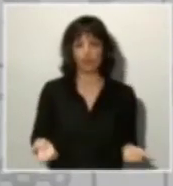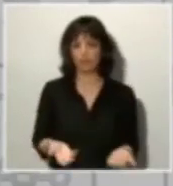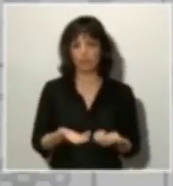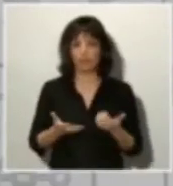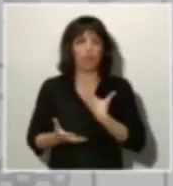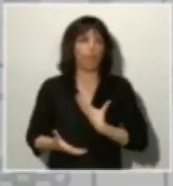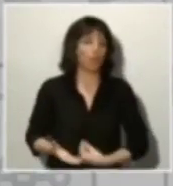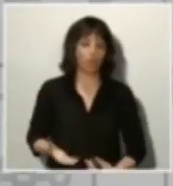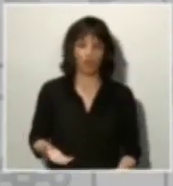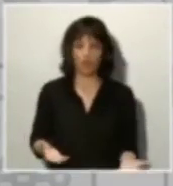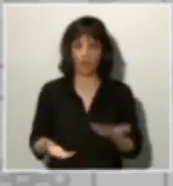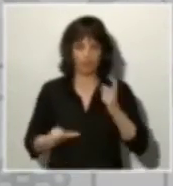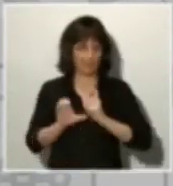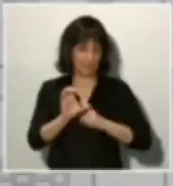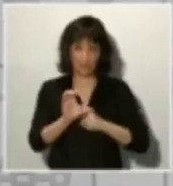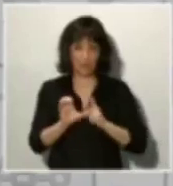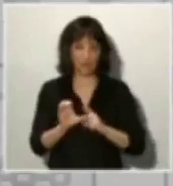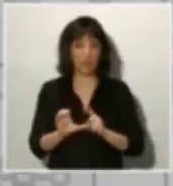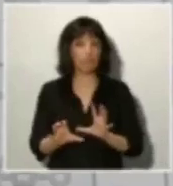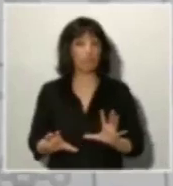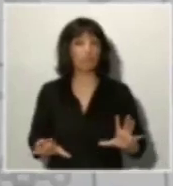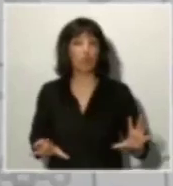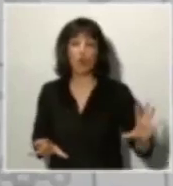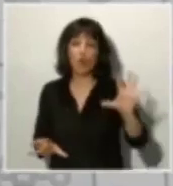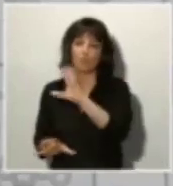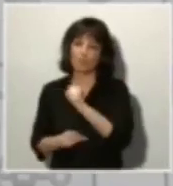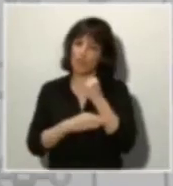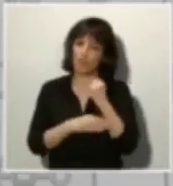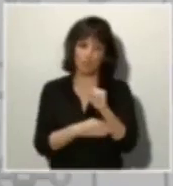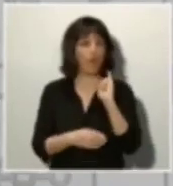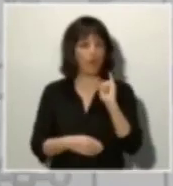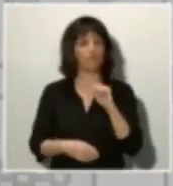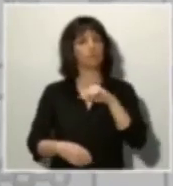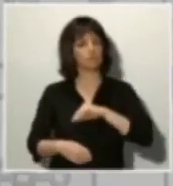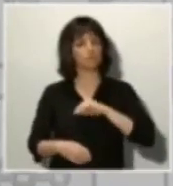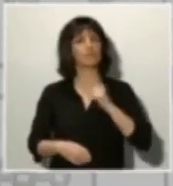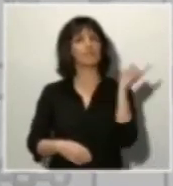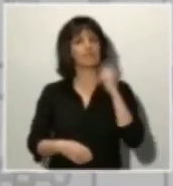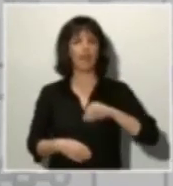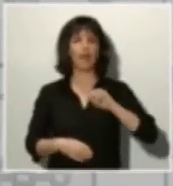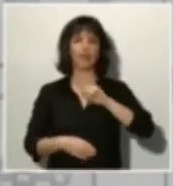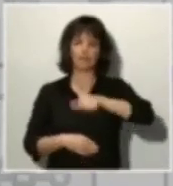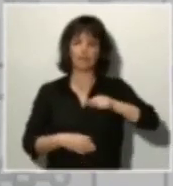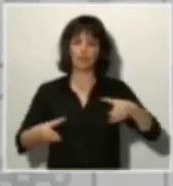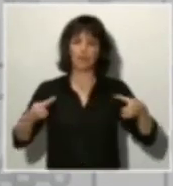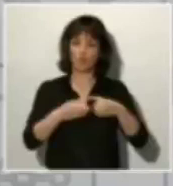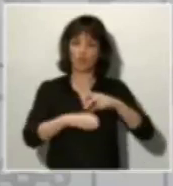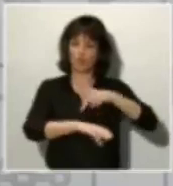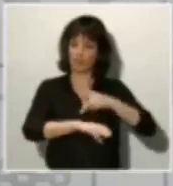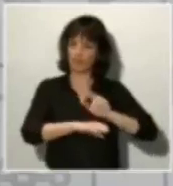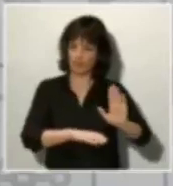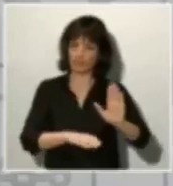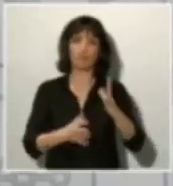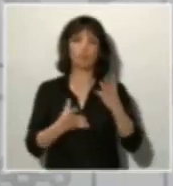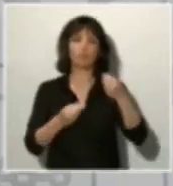o de Extremadura, a todos los estamos apoyando. Somos conscientes de que hay un grupo de españoles en Filipinas, muchos están en Manila,